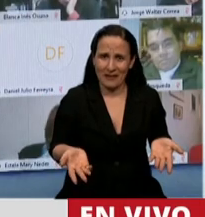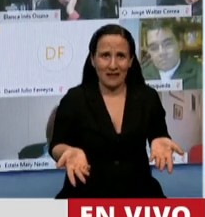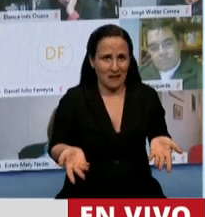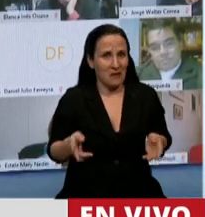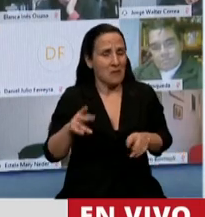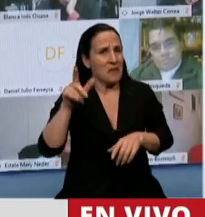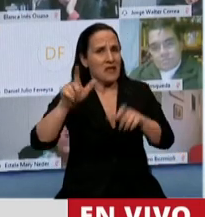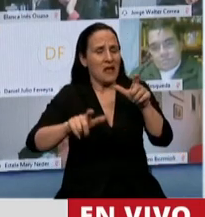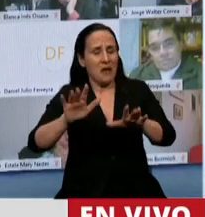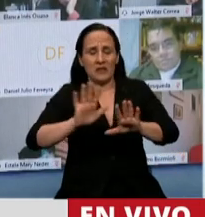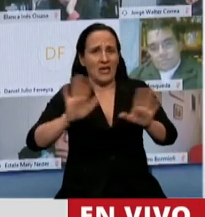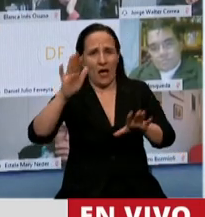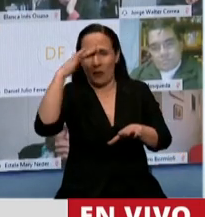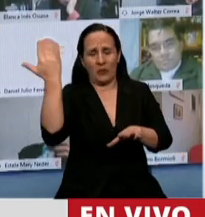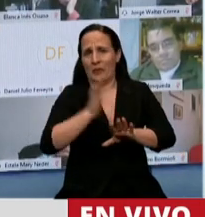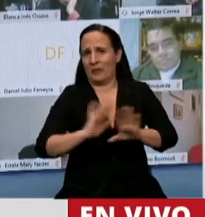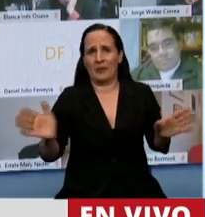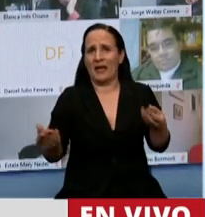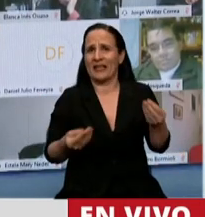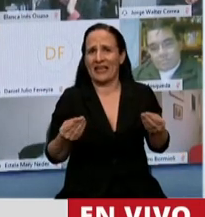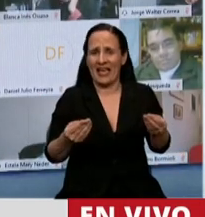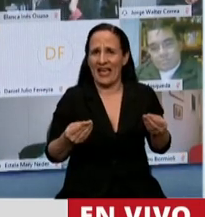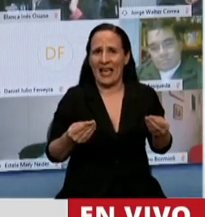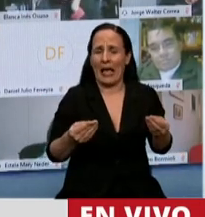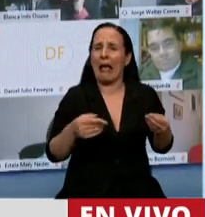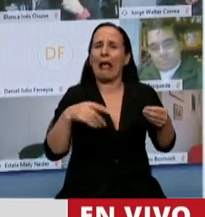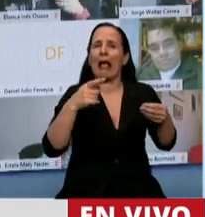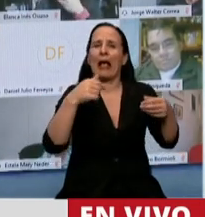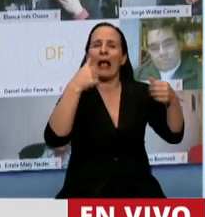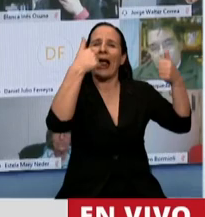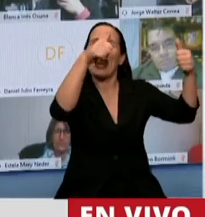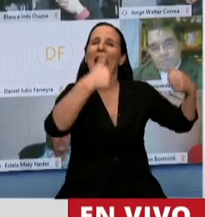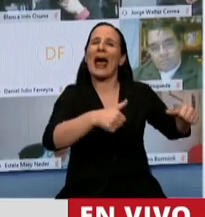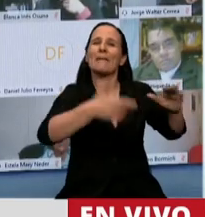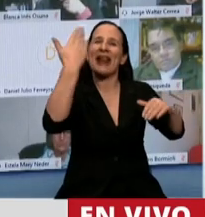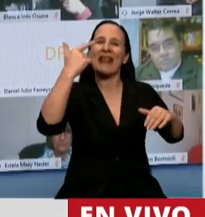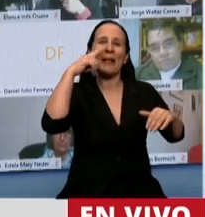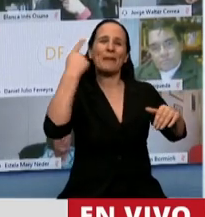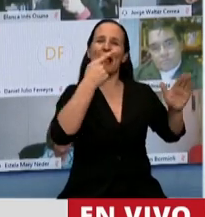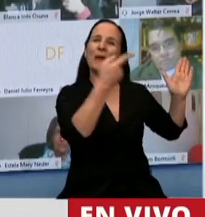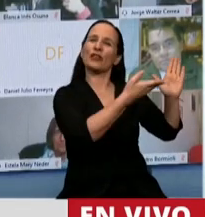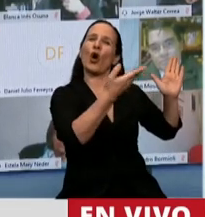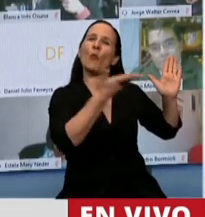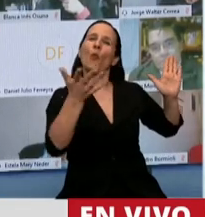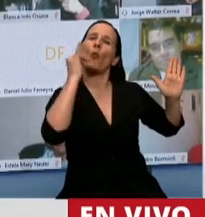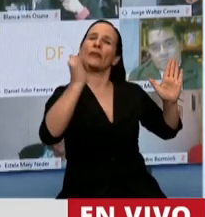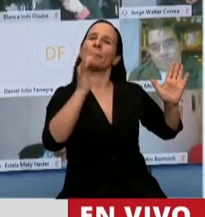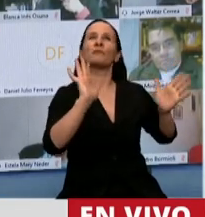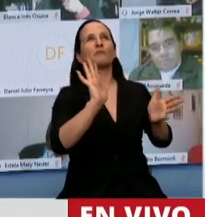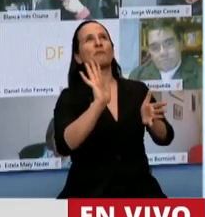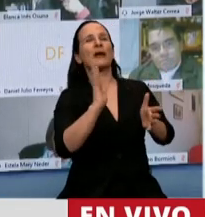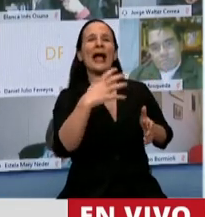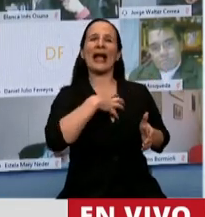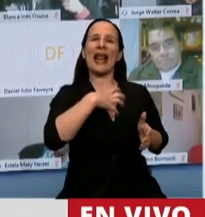hartazgo cuando hasta desaparecieron las láminas mágicas que el Presidente nos planteaba casi en una clase